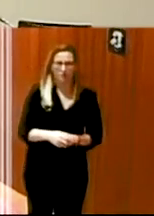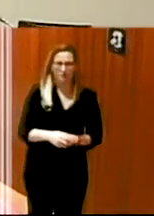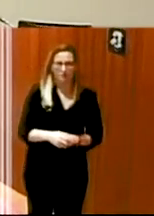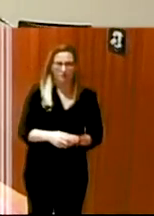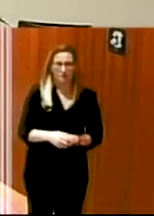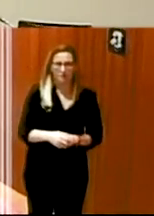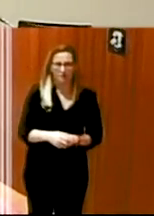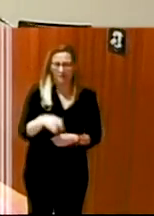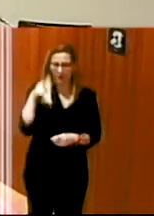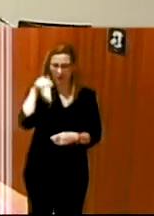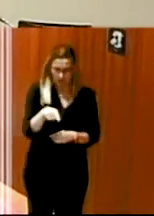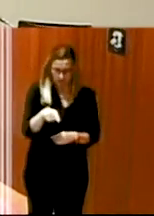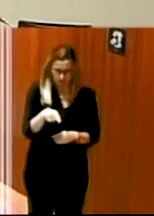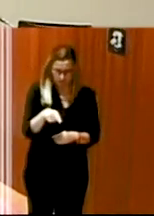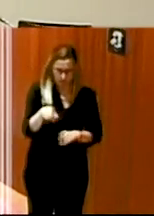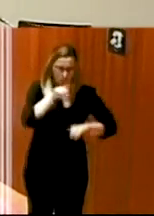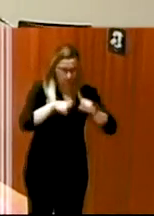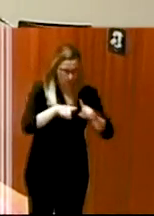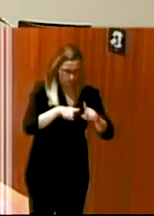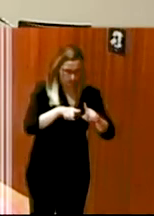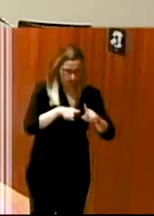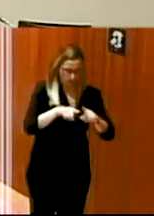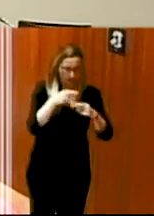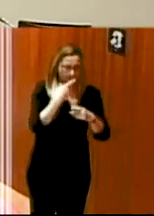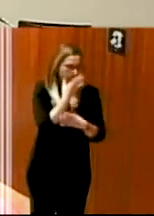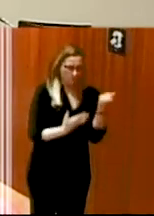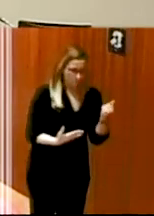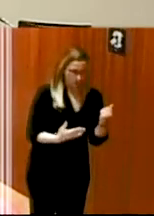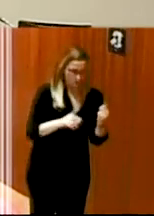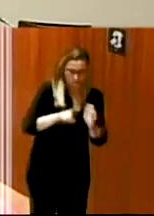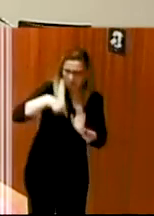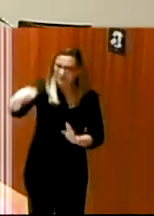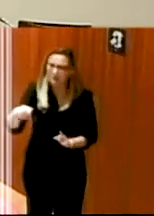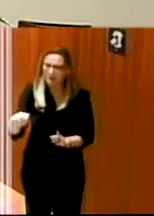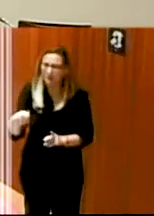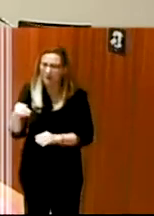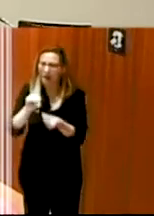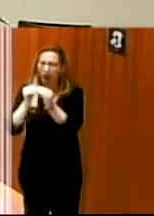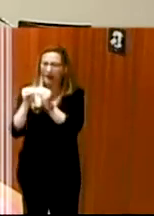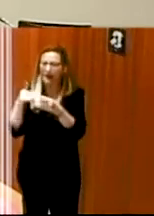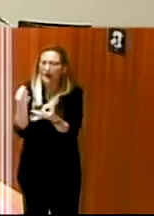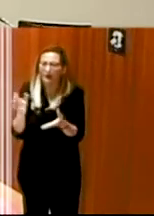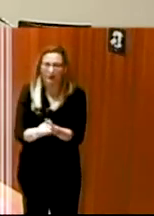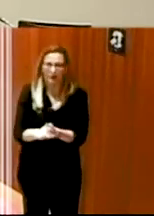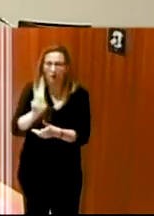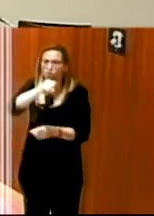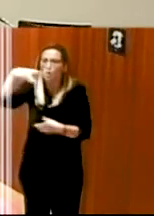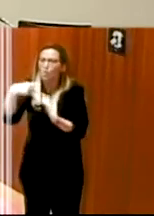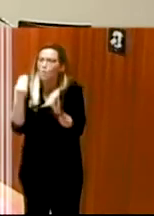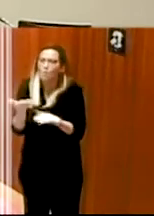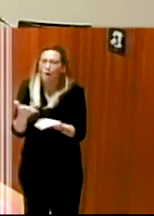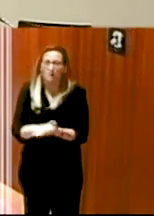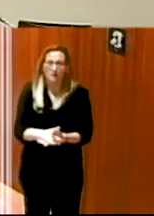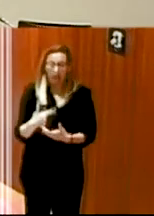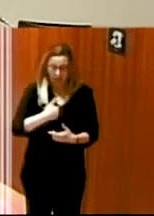¿cómo lo hacemos a la siguiente? pues esto no ha salido vamos a hacerlo a la siguiente se trata de ponerle ganas